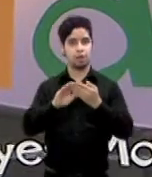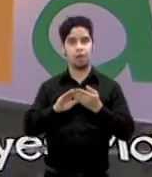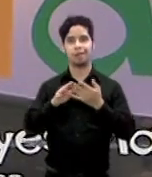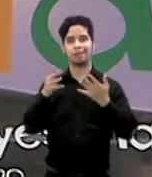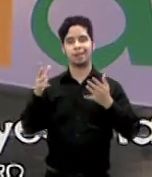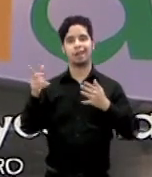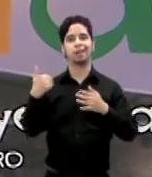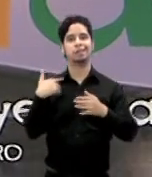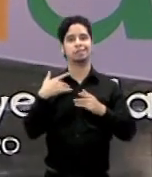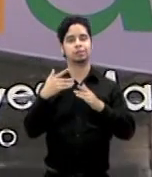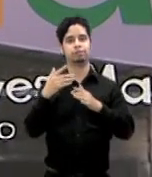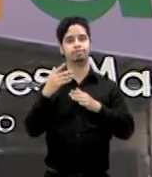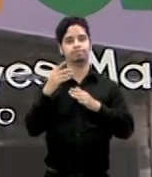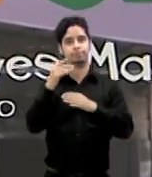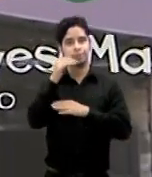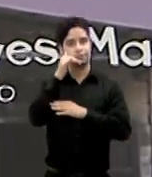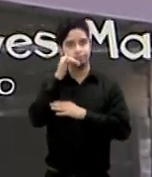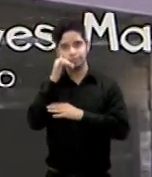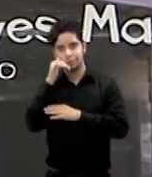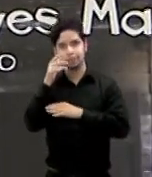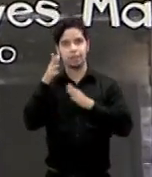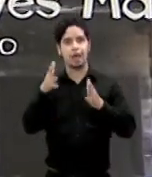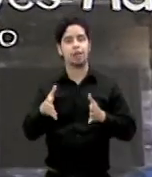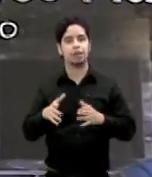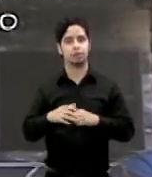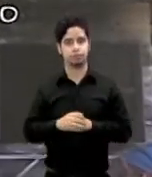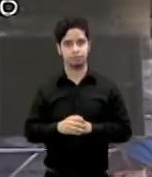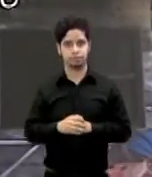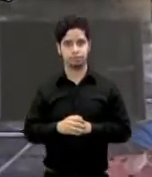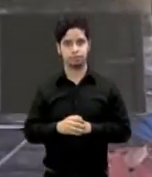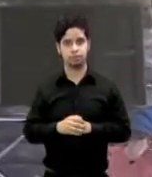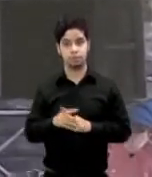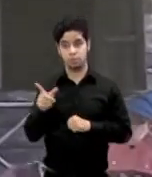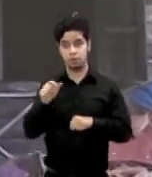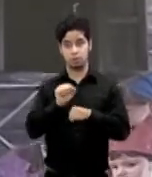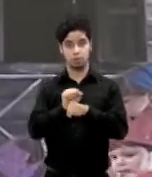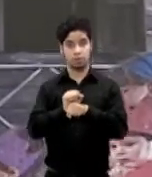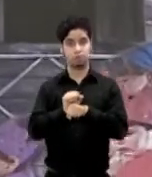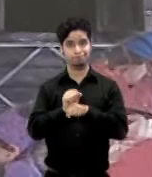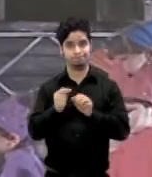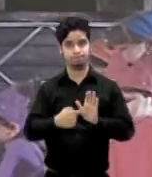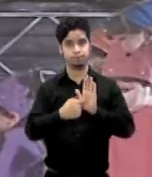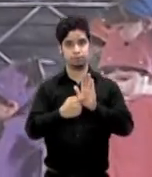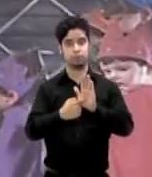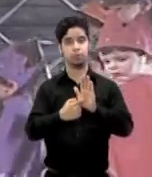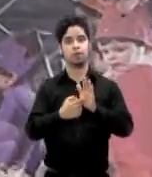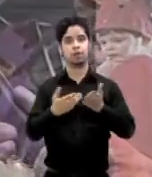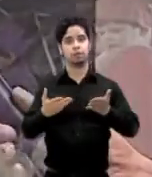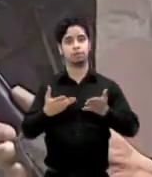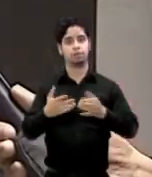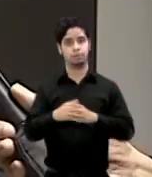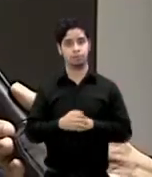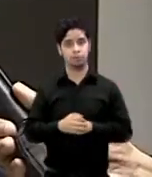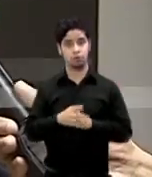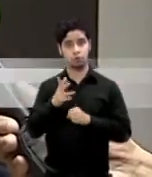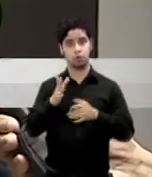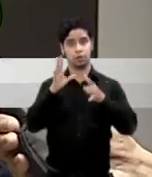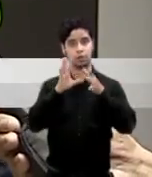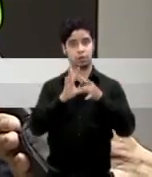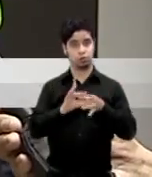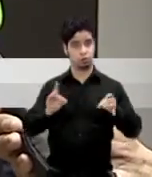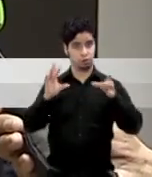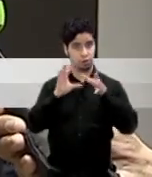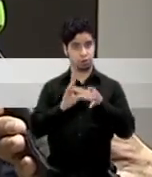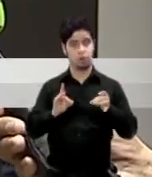trabajos suyos que se presentan en wpr es una historia de las muchas que don abelardo díaz alfaro